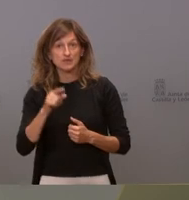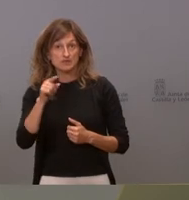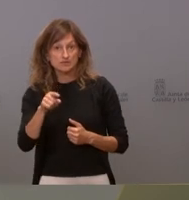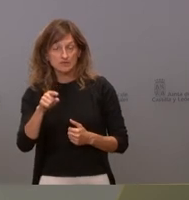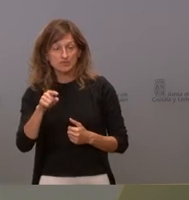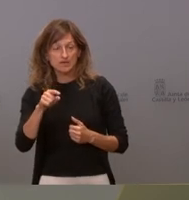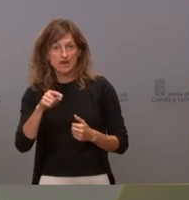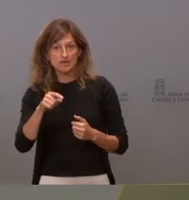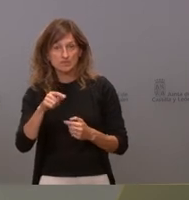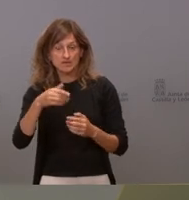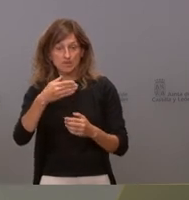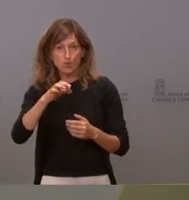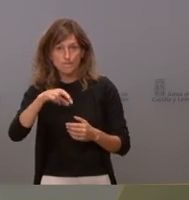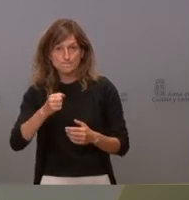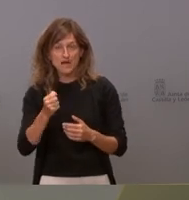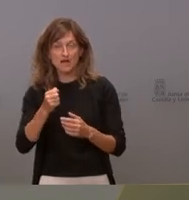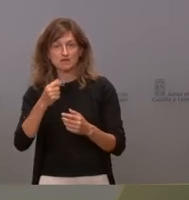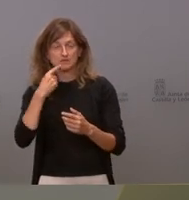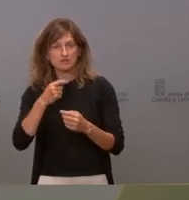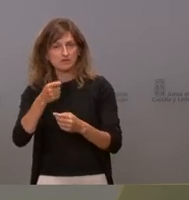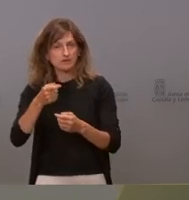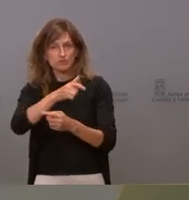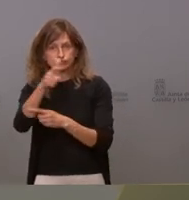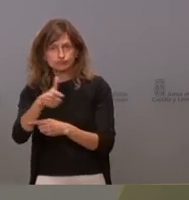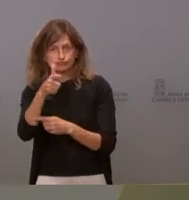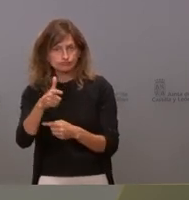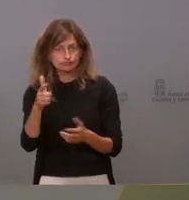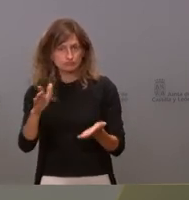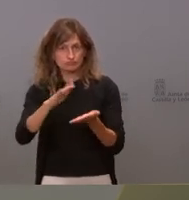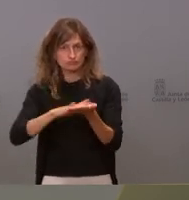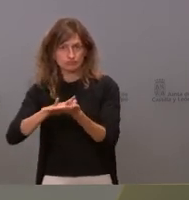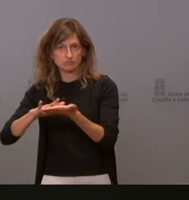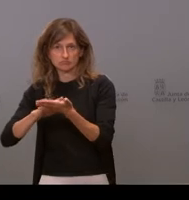motobomba y el agente medioambiental se presentó inmediatamente y quedó en un conato